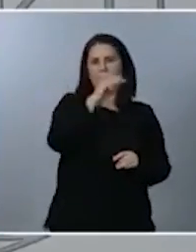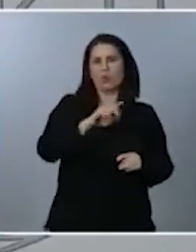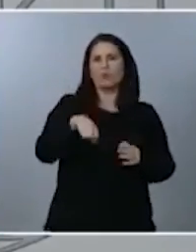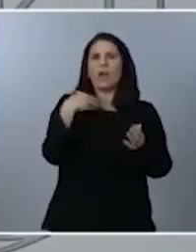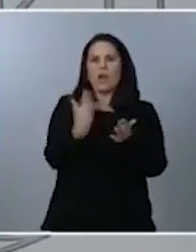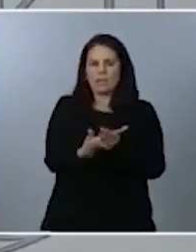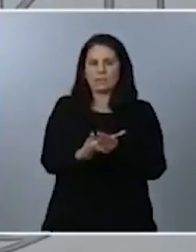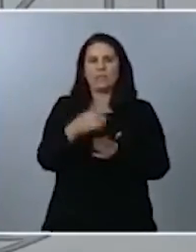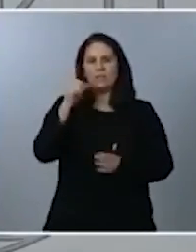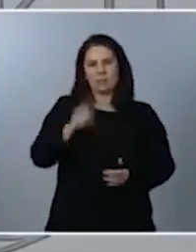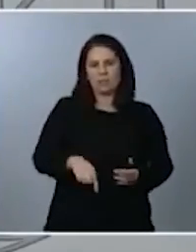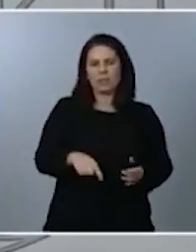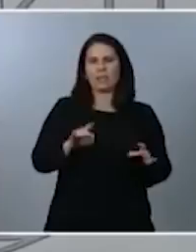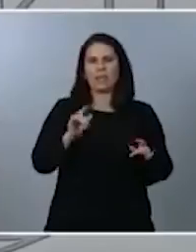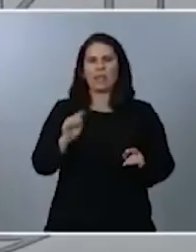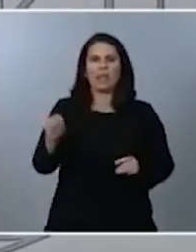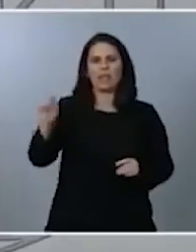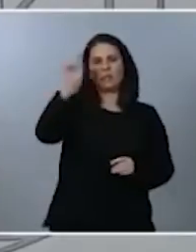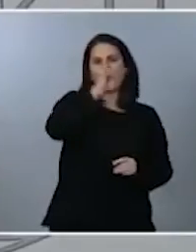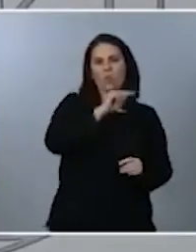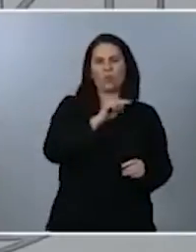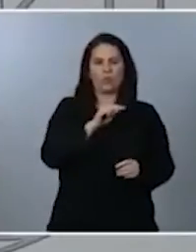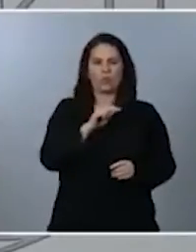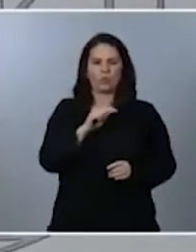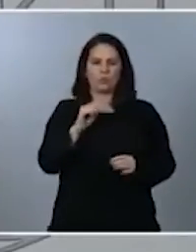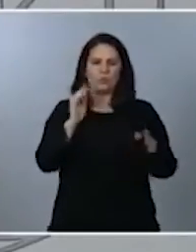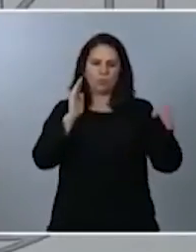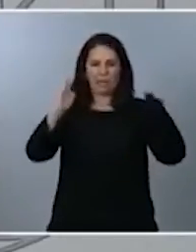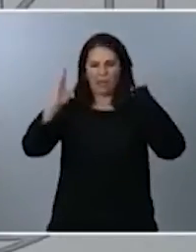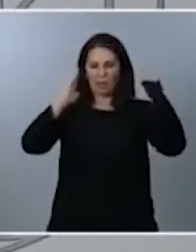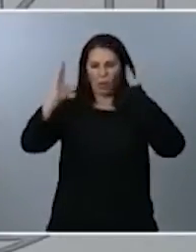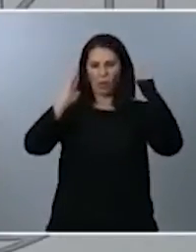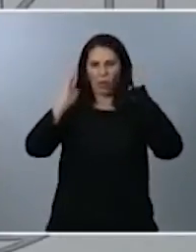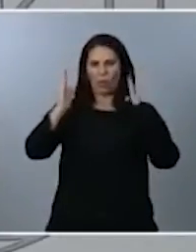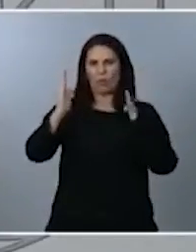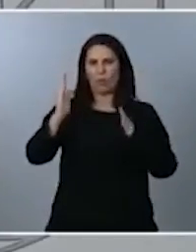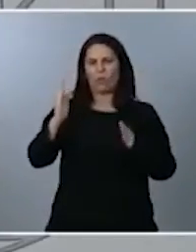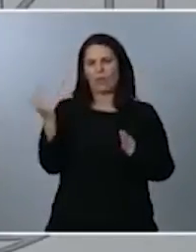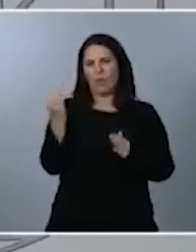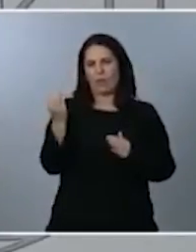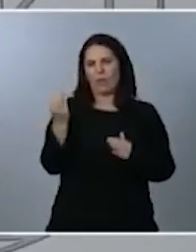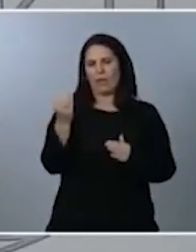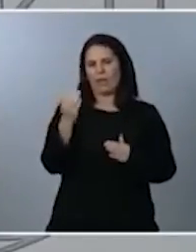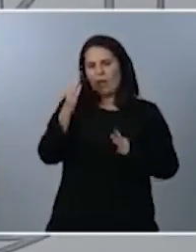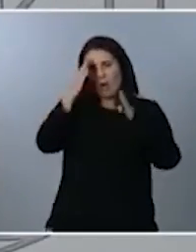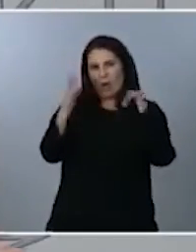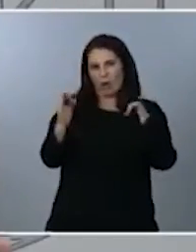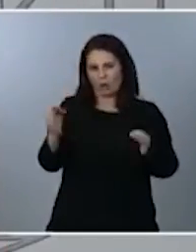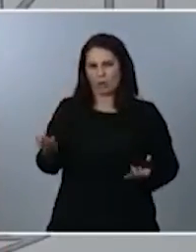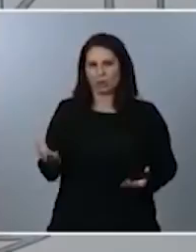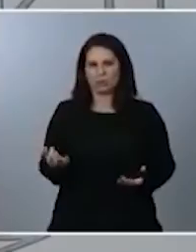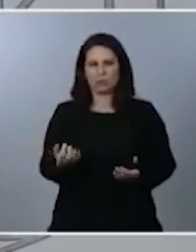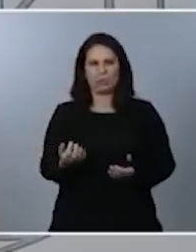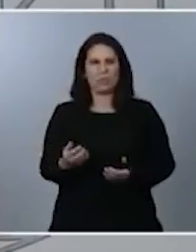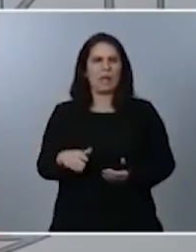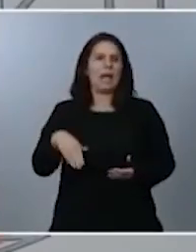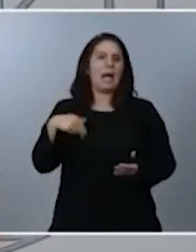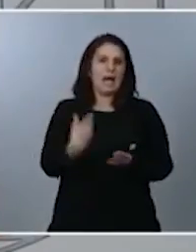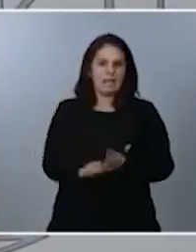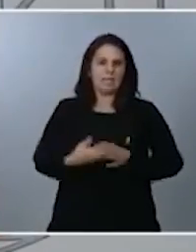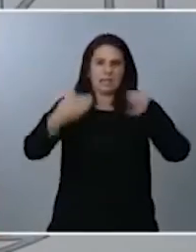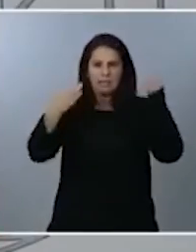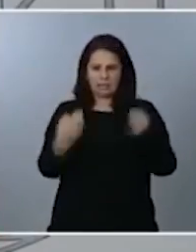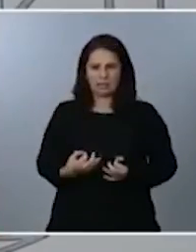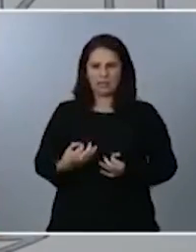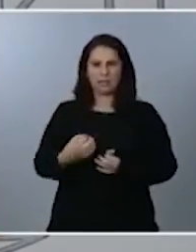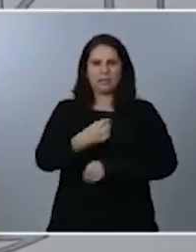territorios a lo largo de un periodo que entendemos razonable hasta que se pueda producir una inmunización efectiva del conjunto de la